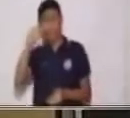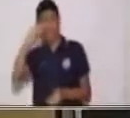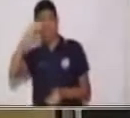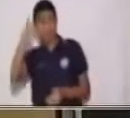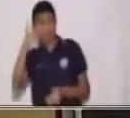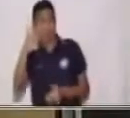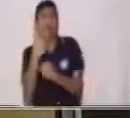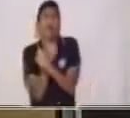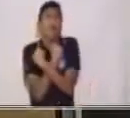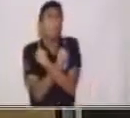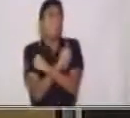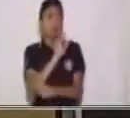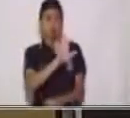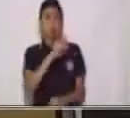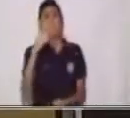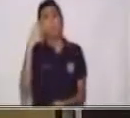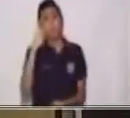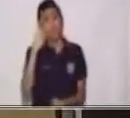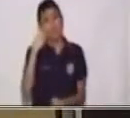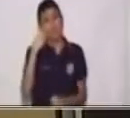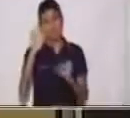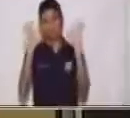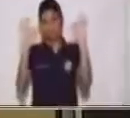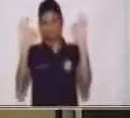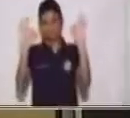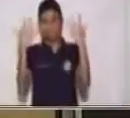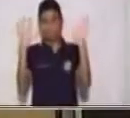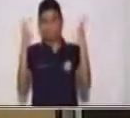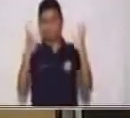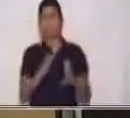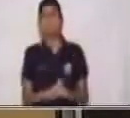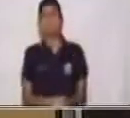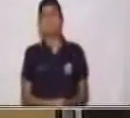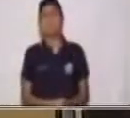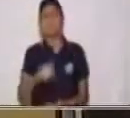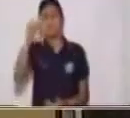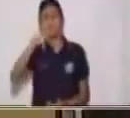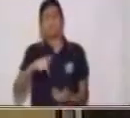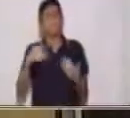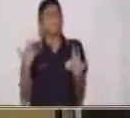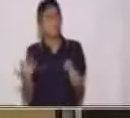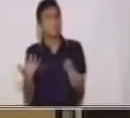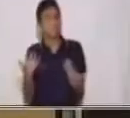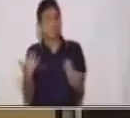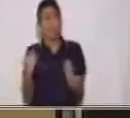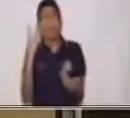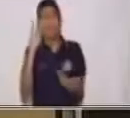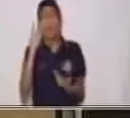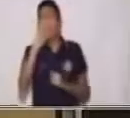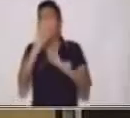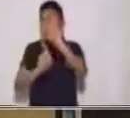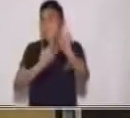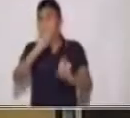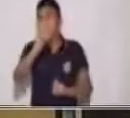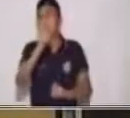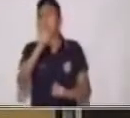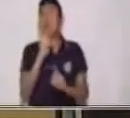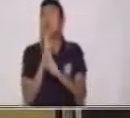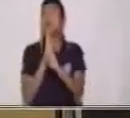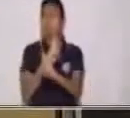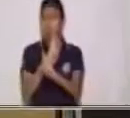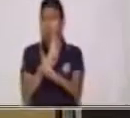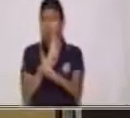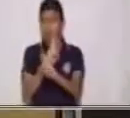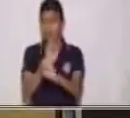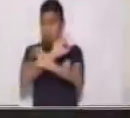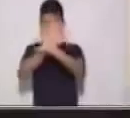a sus papás. Muy bien, excelente la lectura. Muy bien. Ahora vamos a ver las preguntas. Vamos a ver.